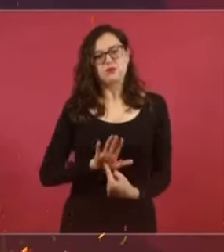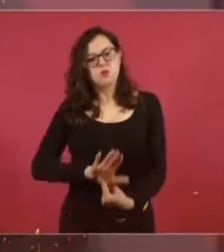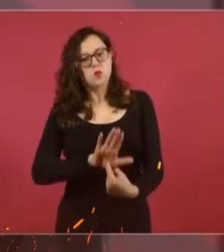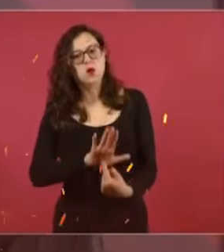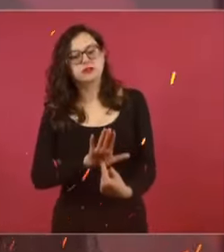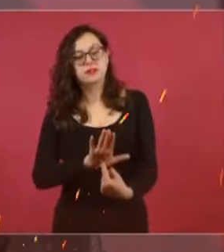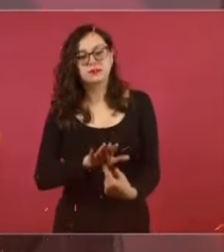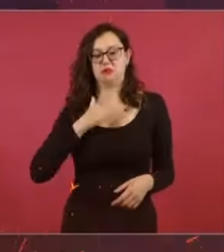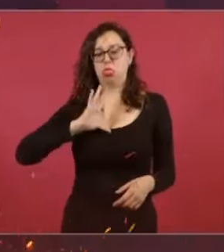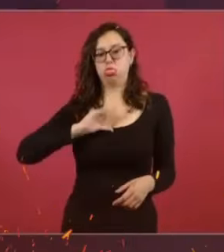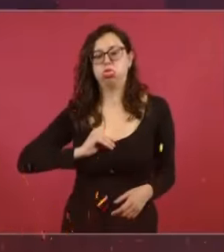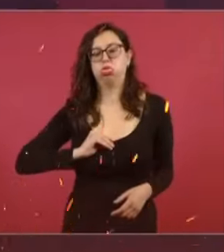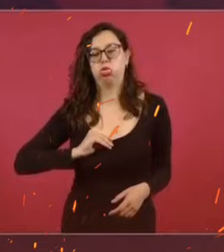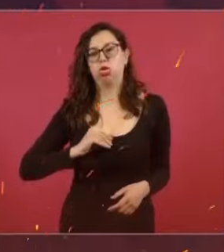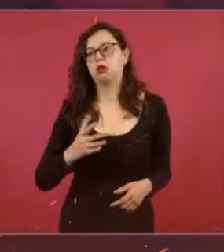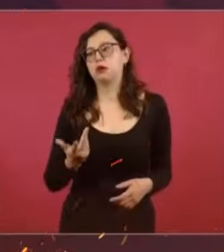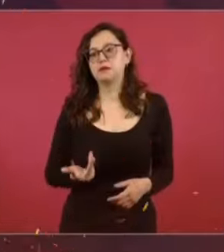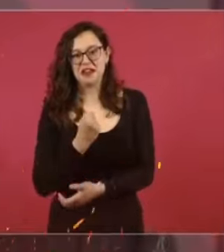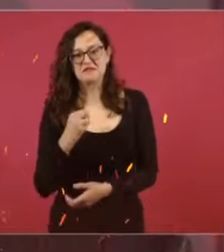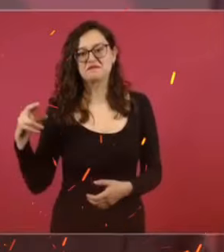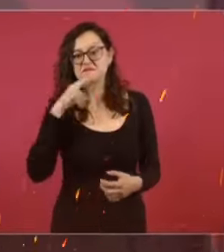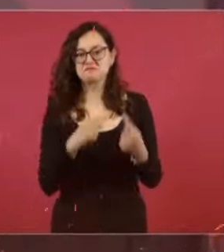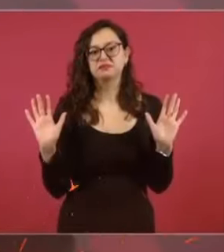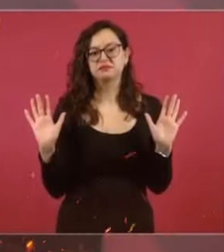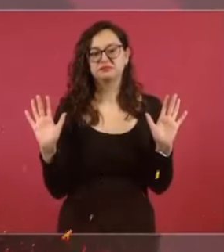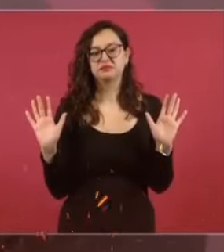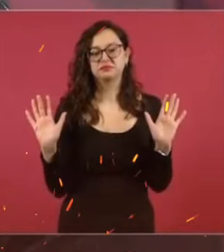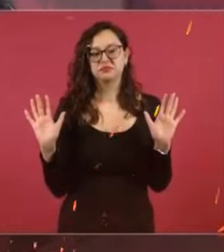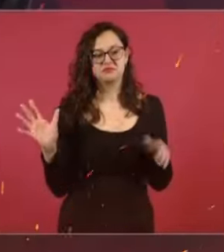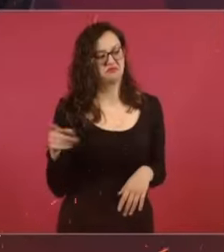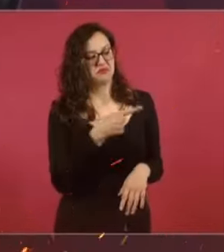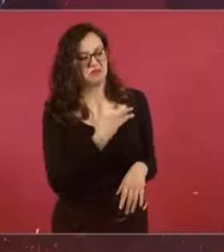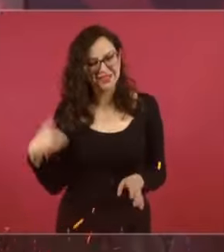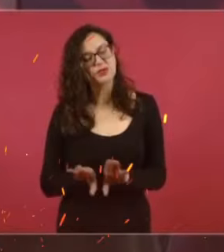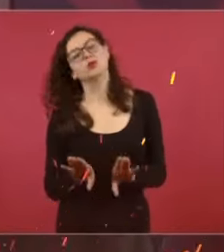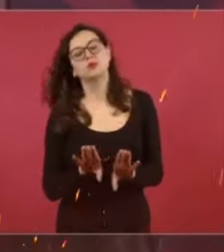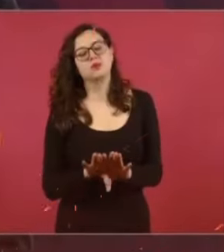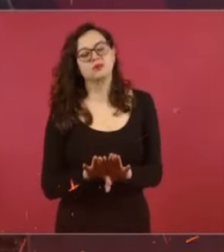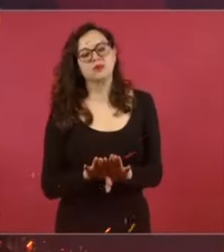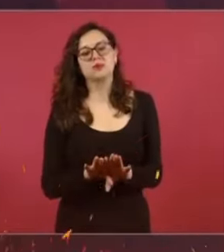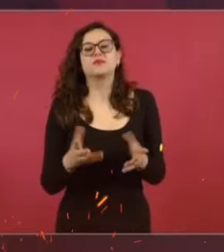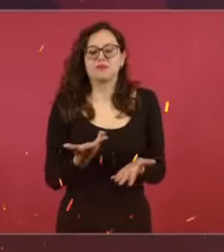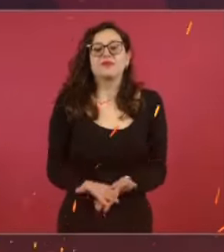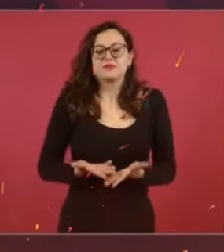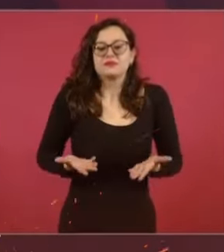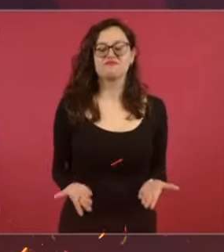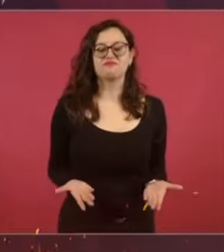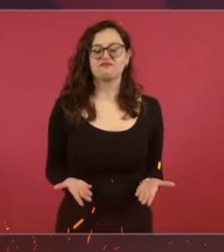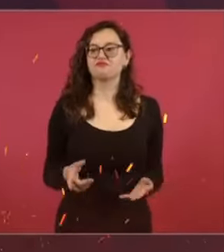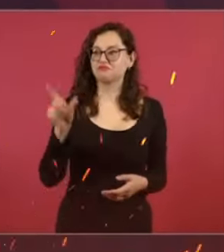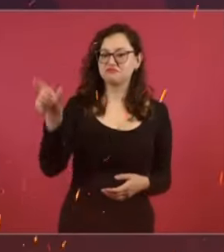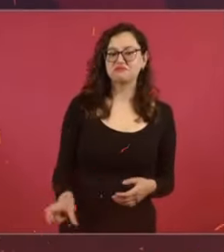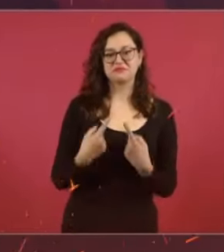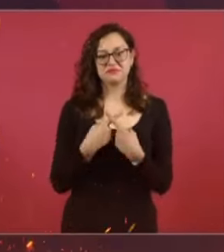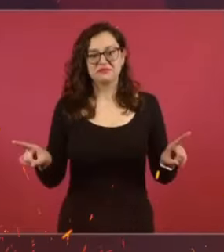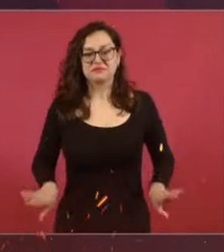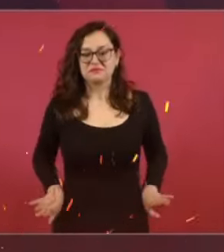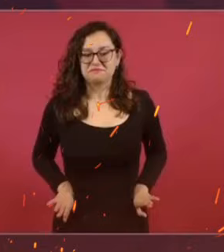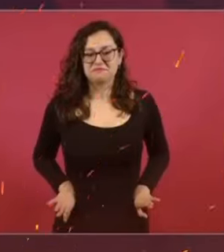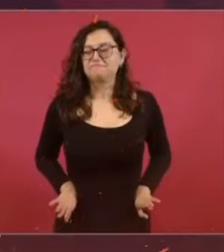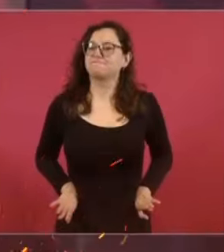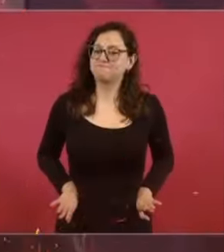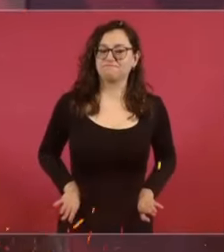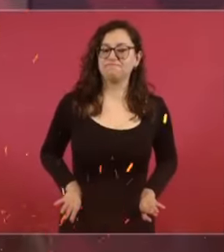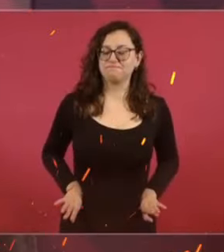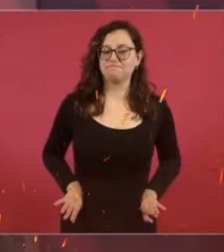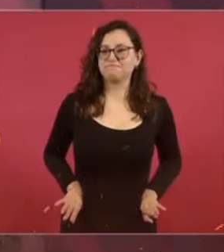cualquier otro acomplejado, lo primero que hubiese hecho hubiese sido negarme. Por eso, estoy seguro que le va a muy bien, como lo merece